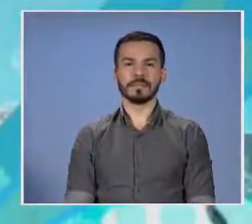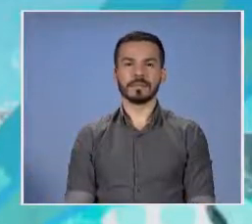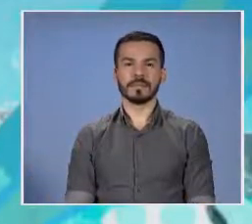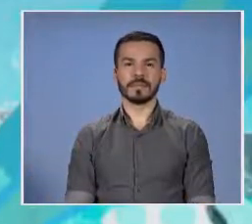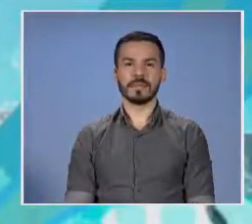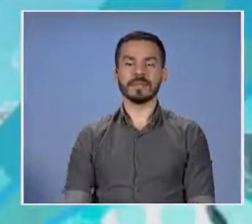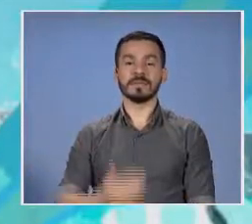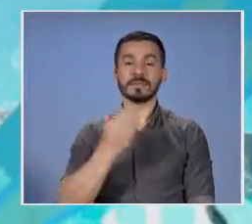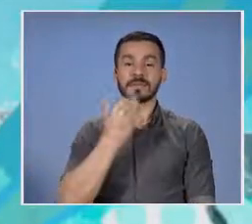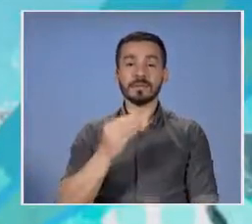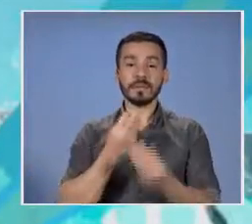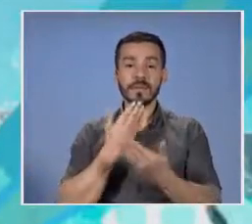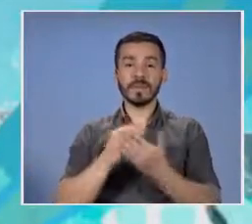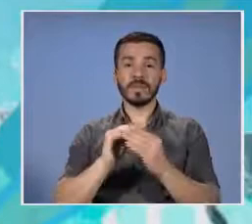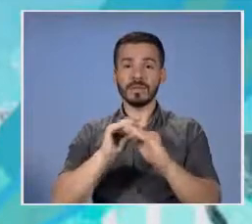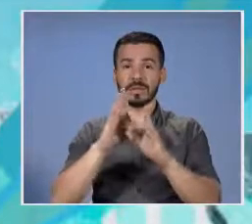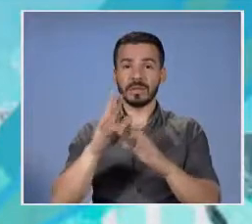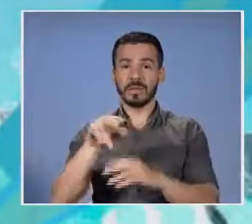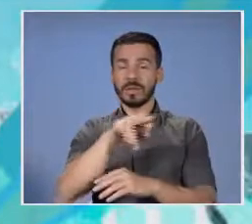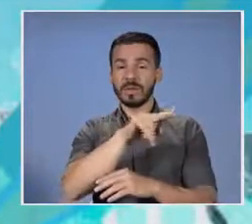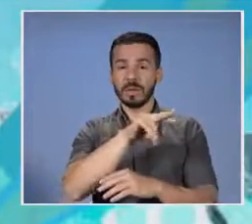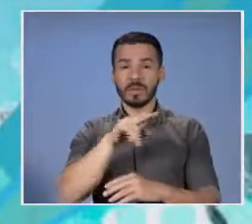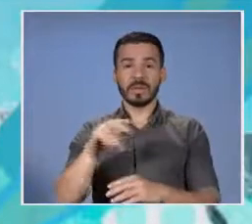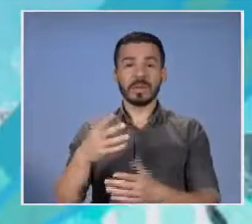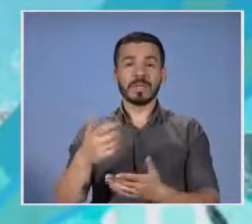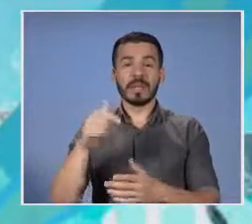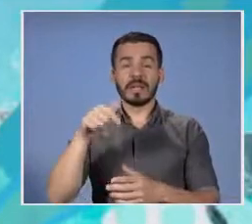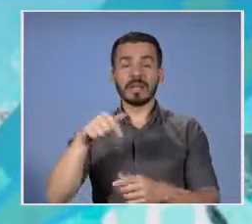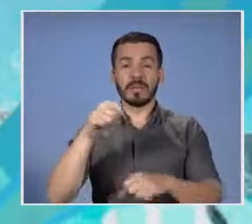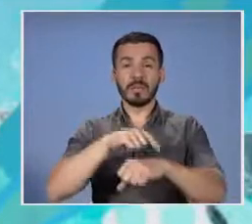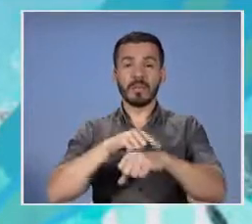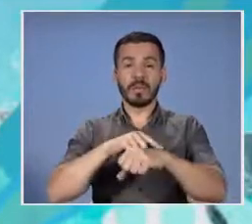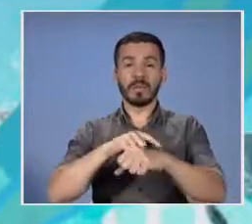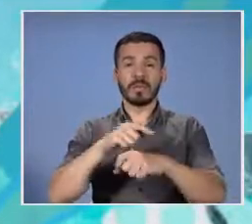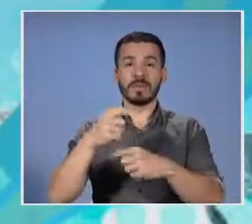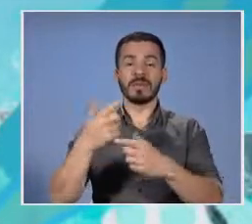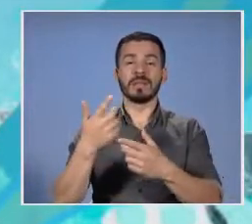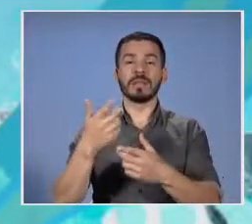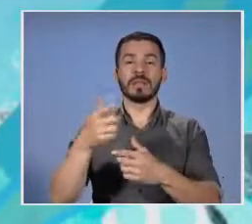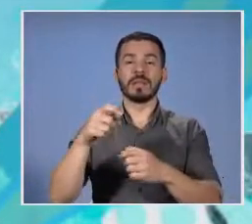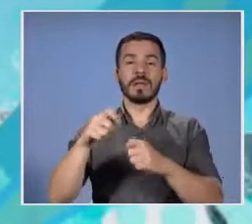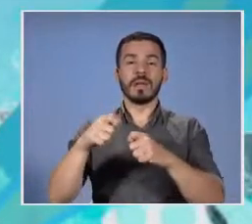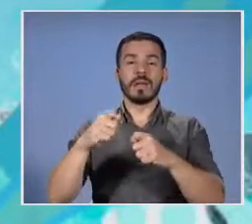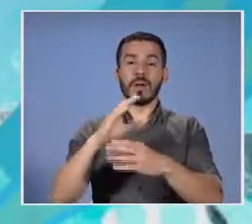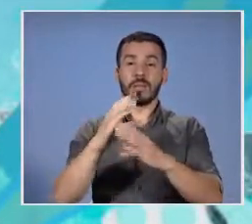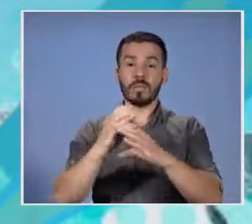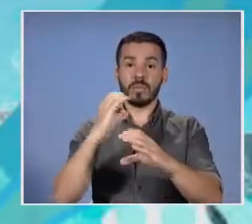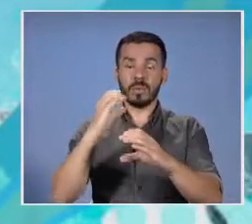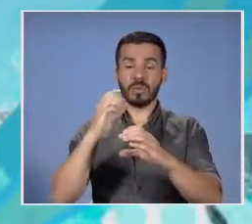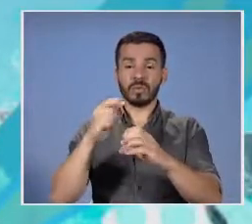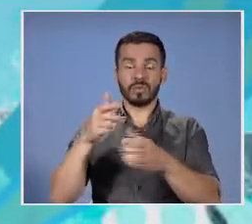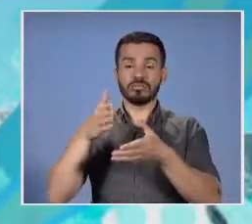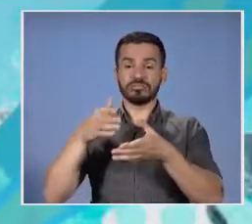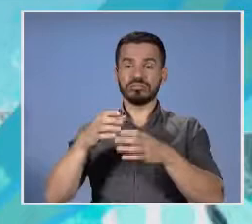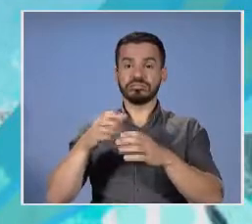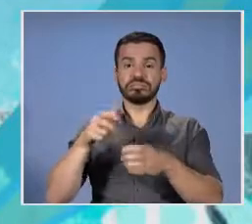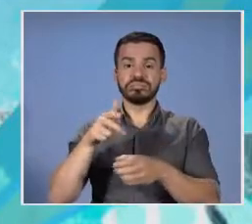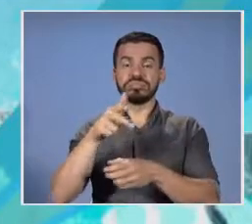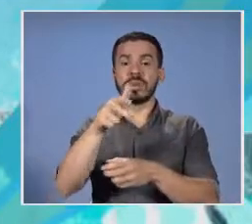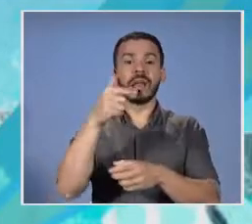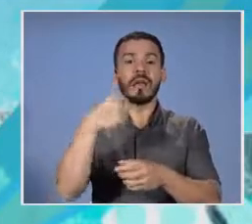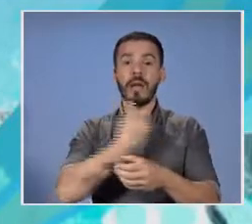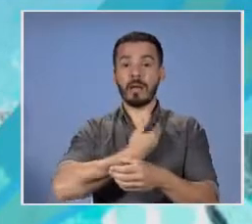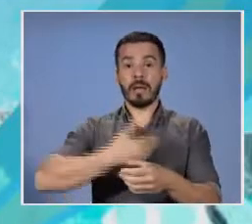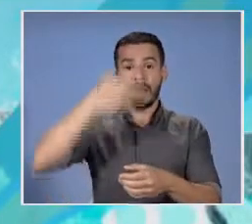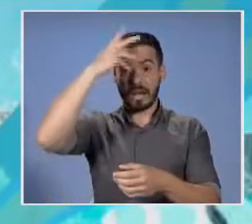Gracias, muy buenos días, compañeros y amiguitos y evidentes. Este es el momento preciso donde el bus de nitrógeno que transporta al